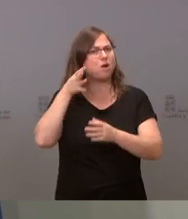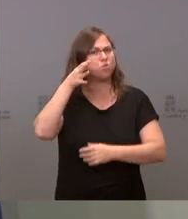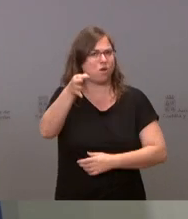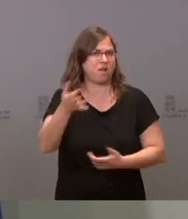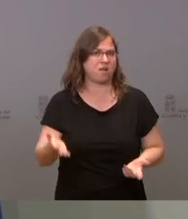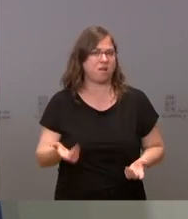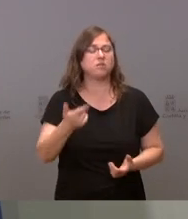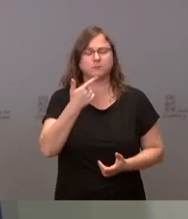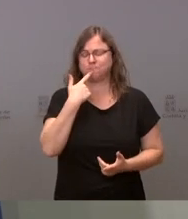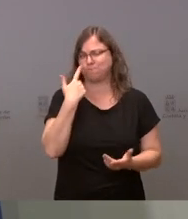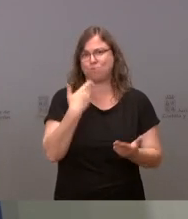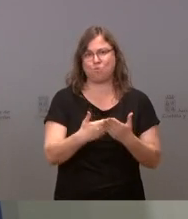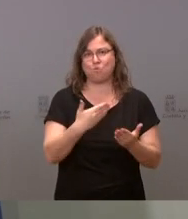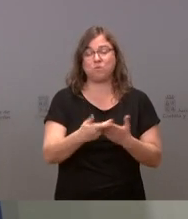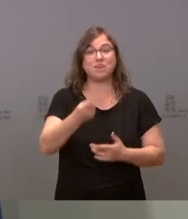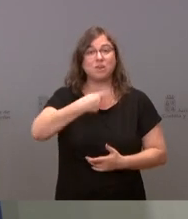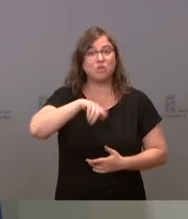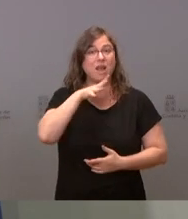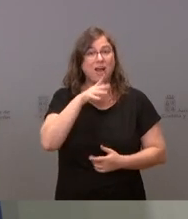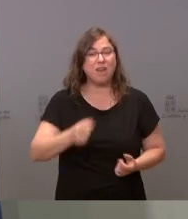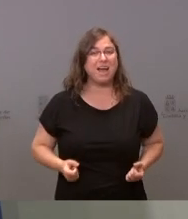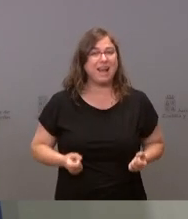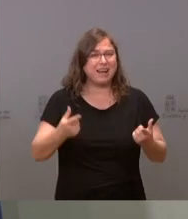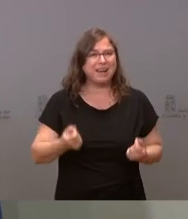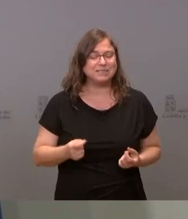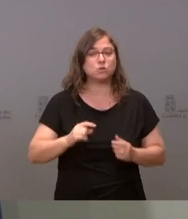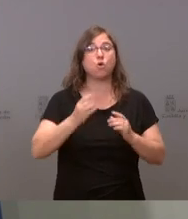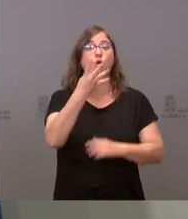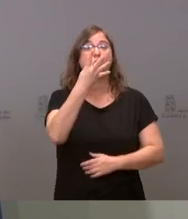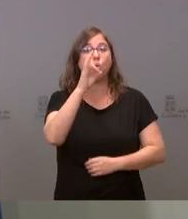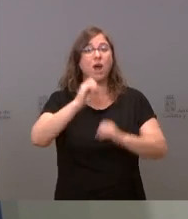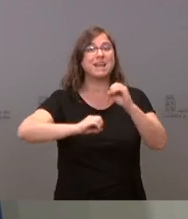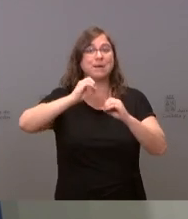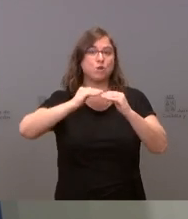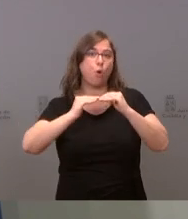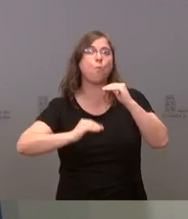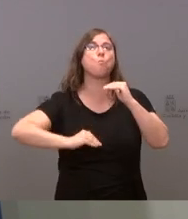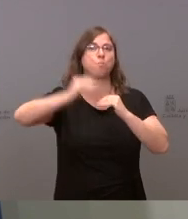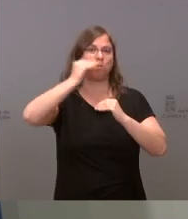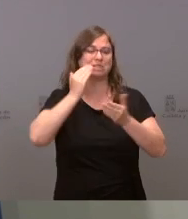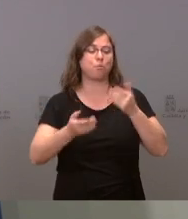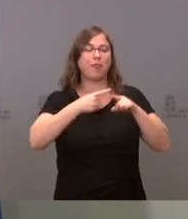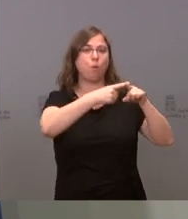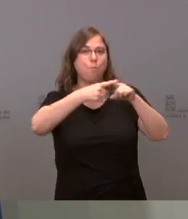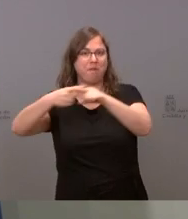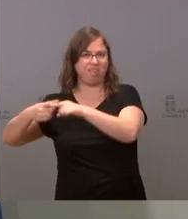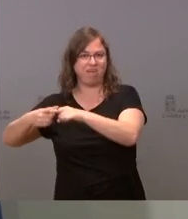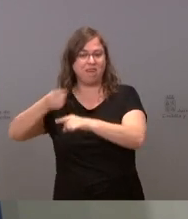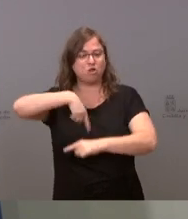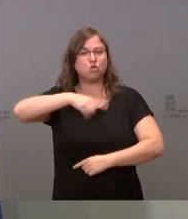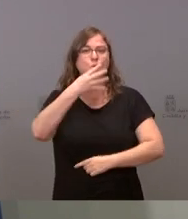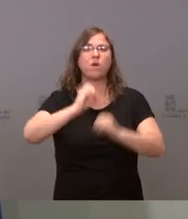elocuente. Estamos con un coste por encima del 40% por encima de la media personal en atención primaria